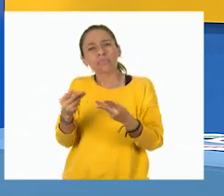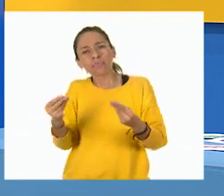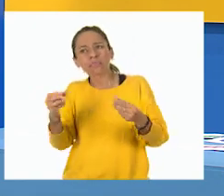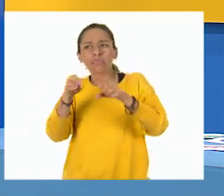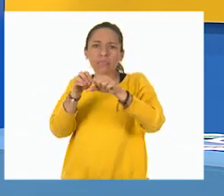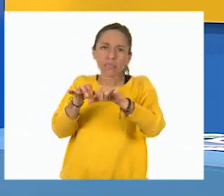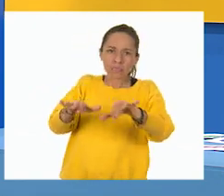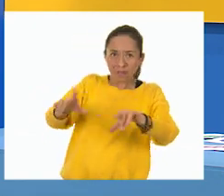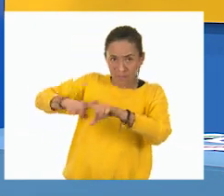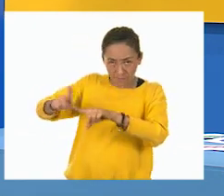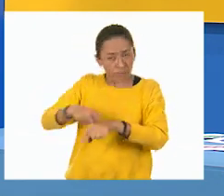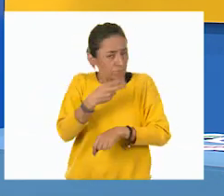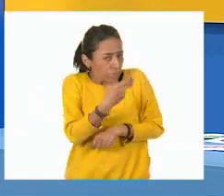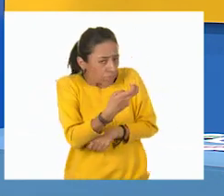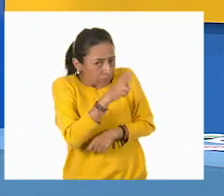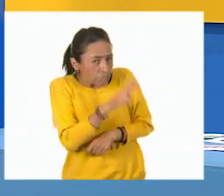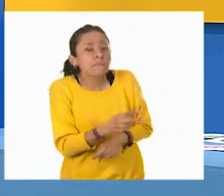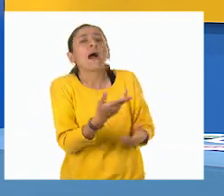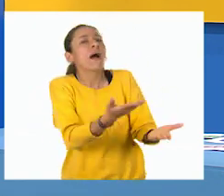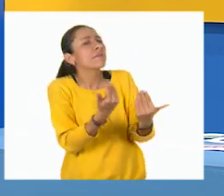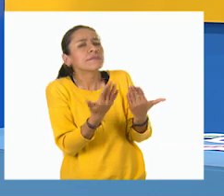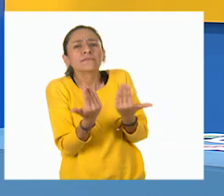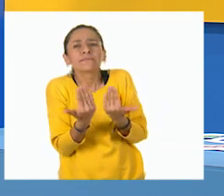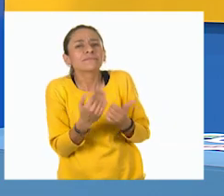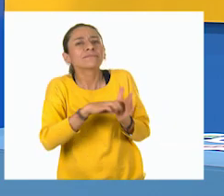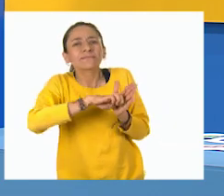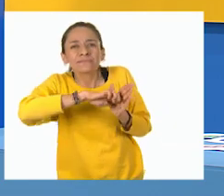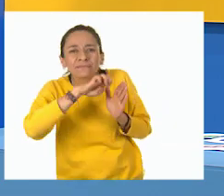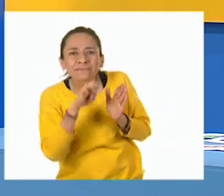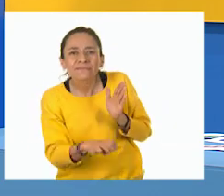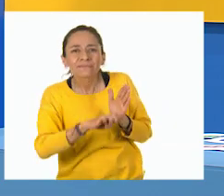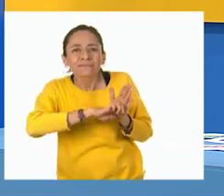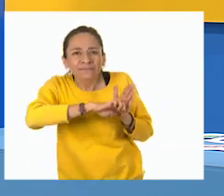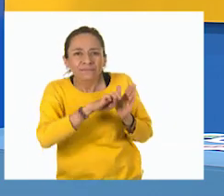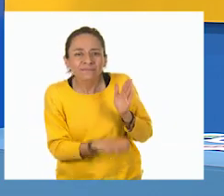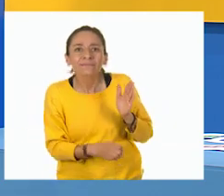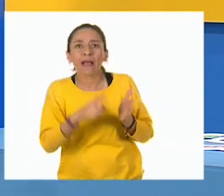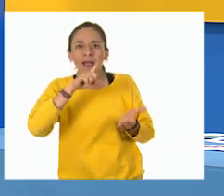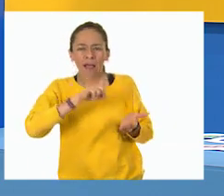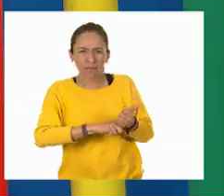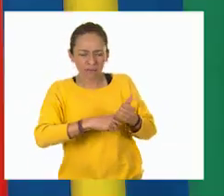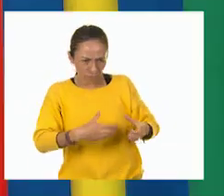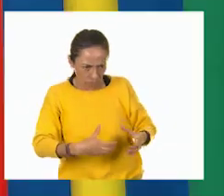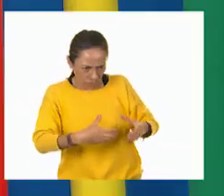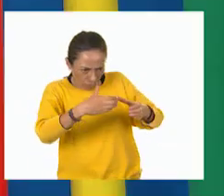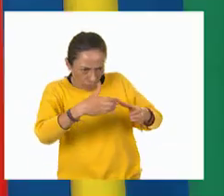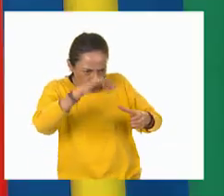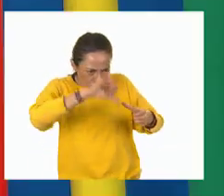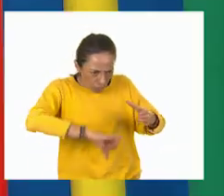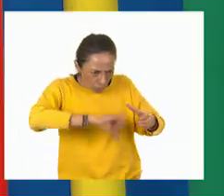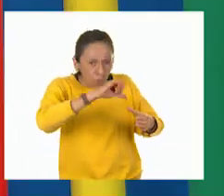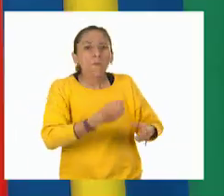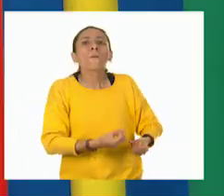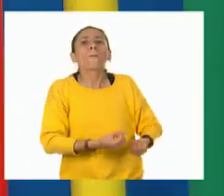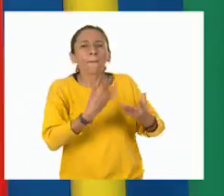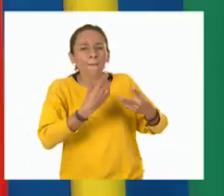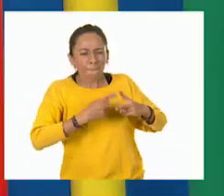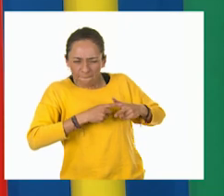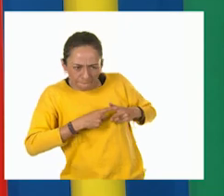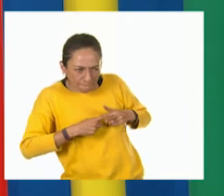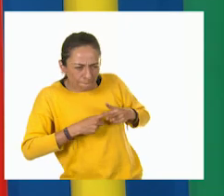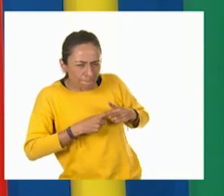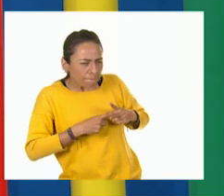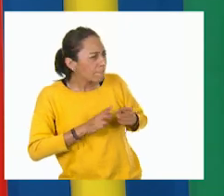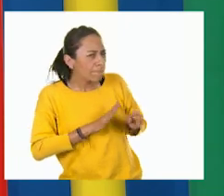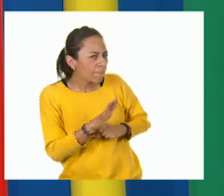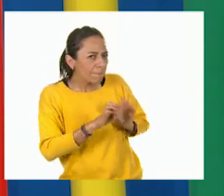ejemplos de algunos objetos a los cuales podemos medir su capacidad? Claro que sí, maestro. Estoy segura que en